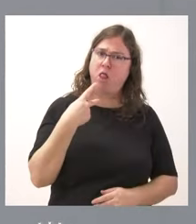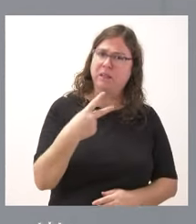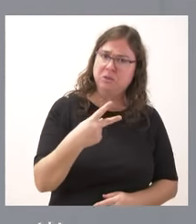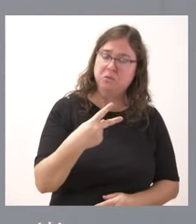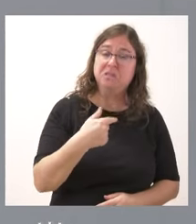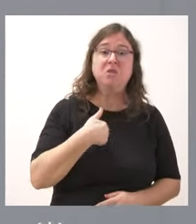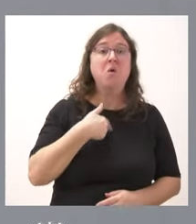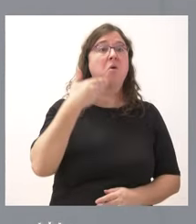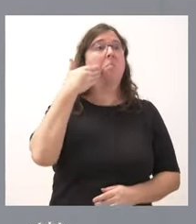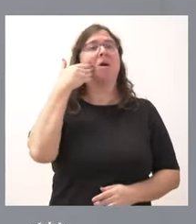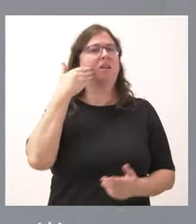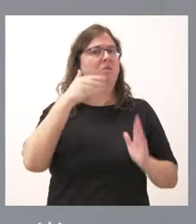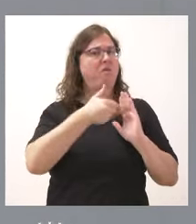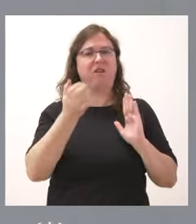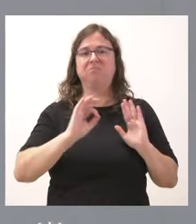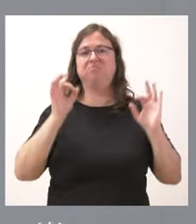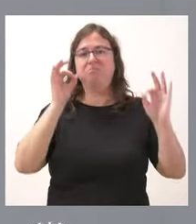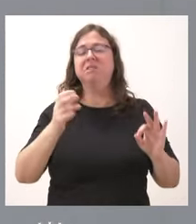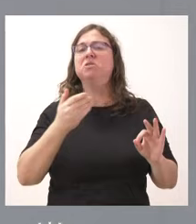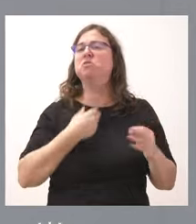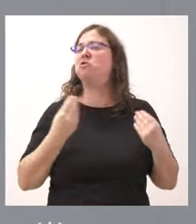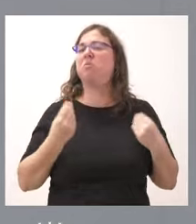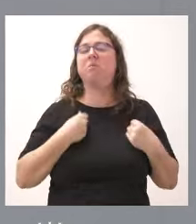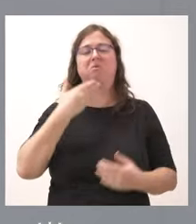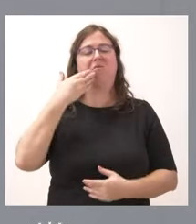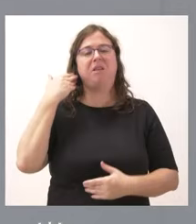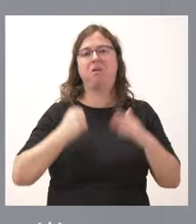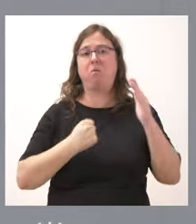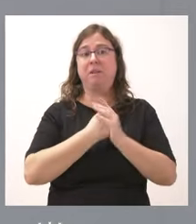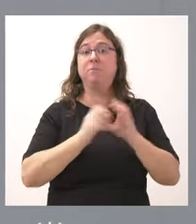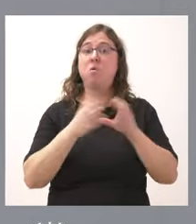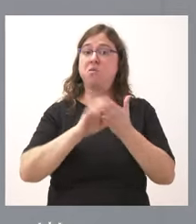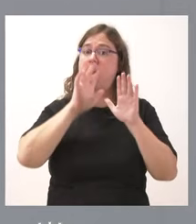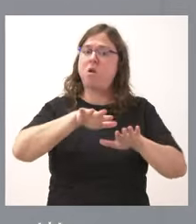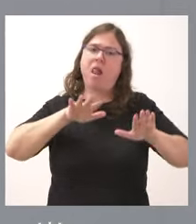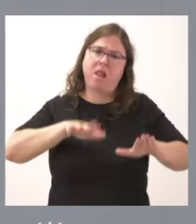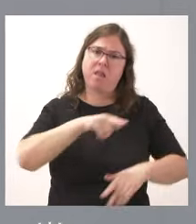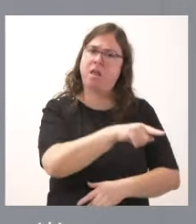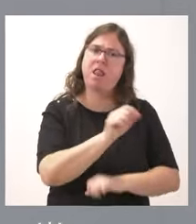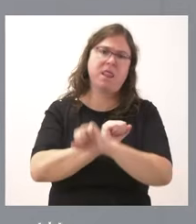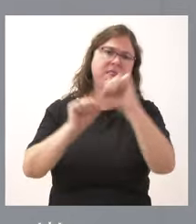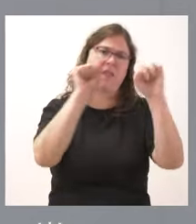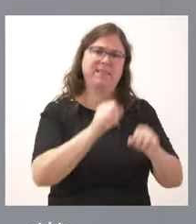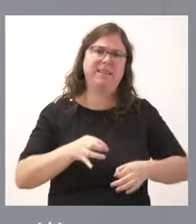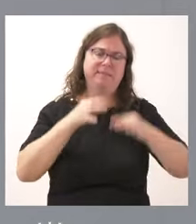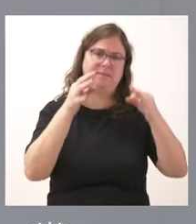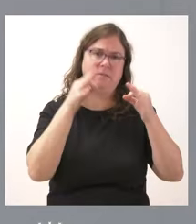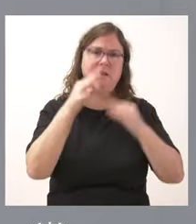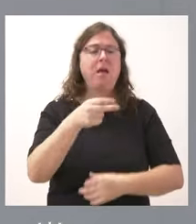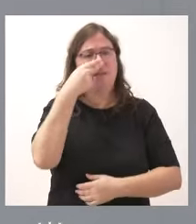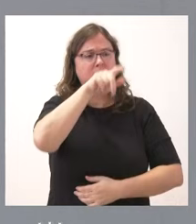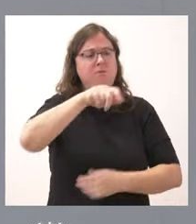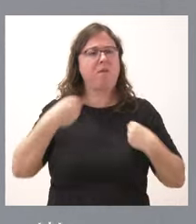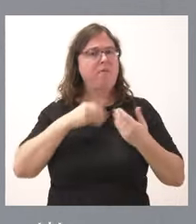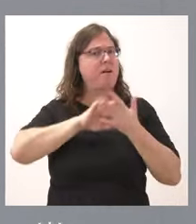y, por tanto, ya les digo que nosotros hemos decidido vivir con la máxima dignidad y la Junta de Castilla y León va a estar allí, defendiendo siempre los intereses de todos los castellanos